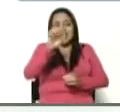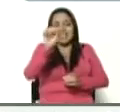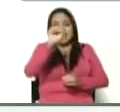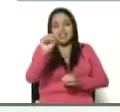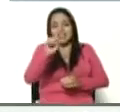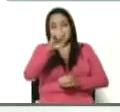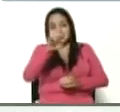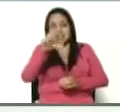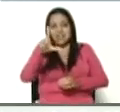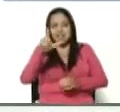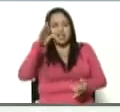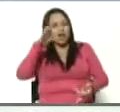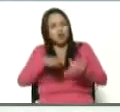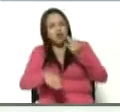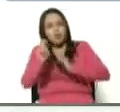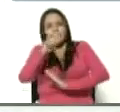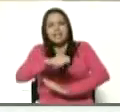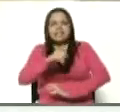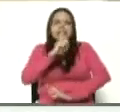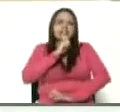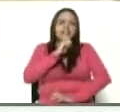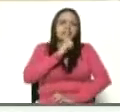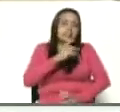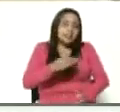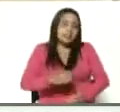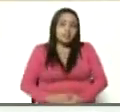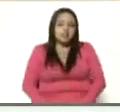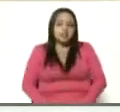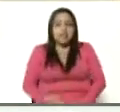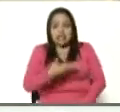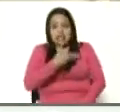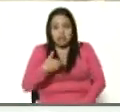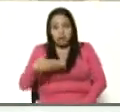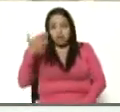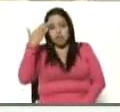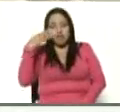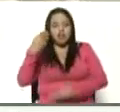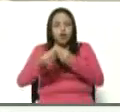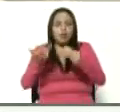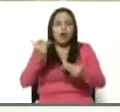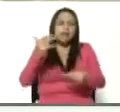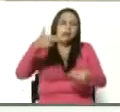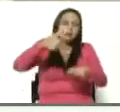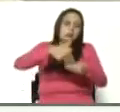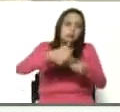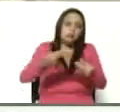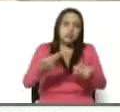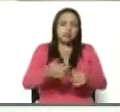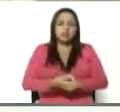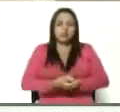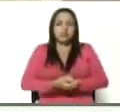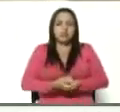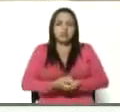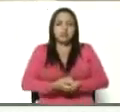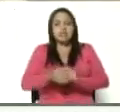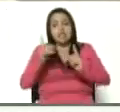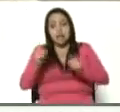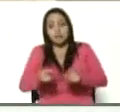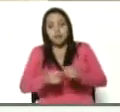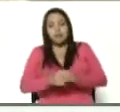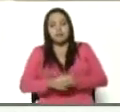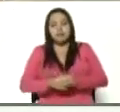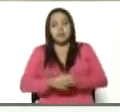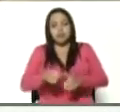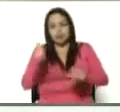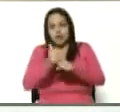meses ha estado complicado. Entonces, queríamos saber un poco a qué atenernos. Y por el otro lado, como gremio